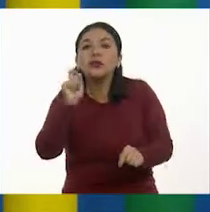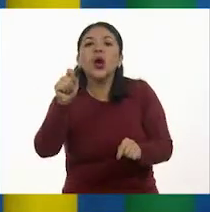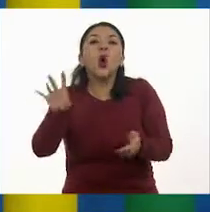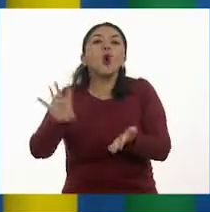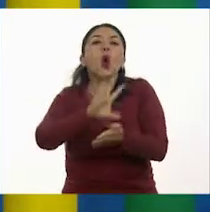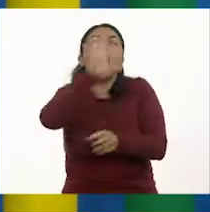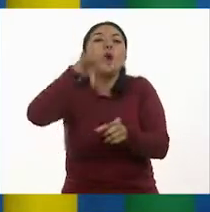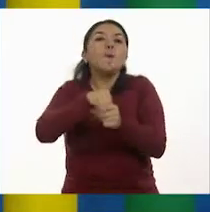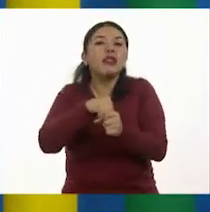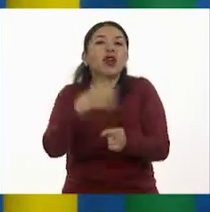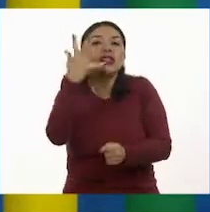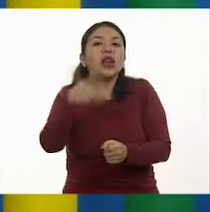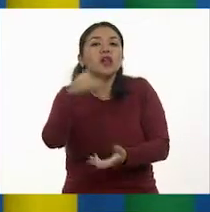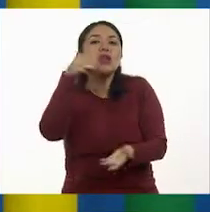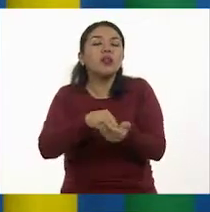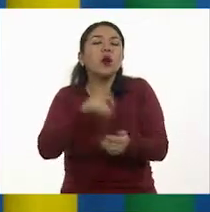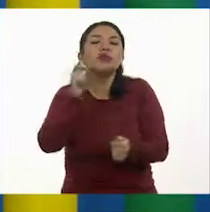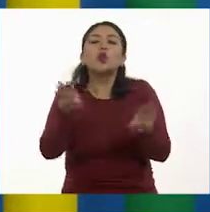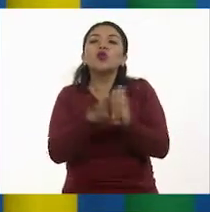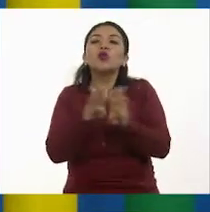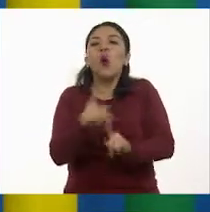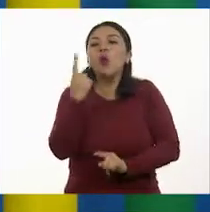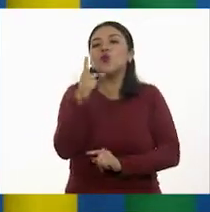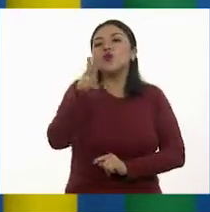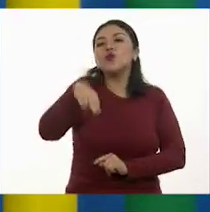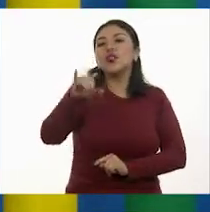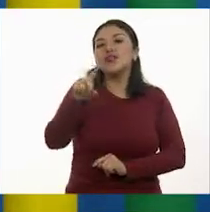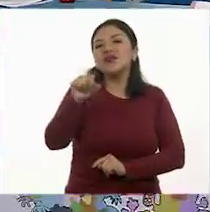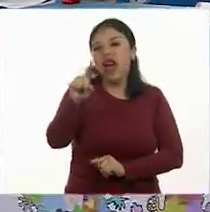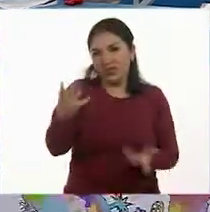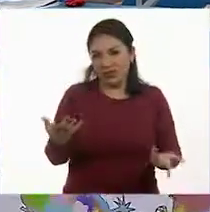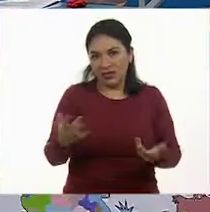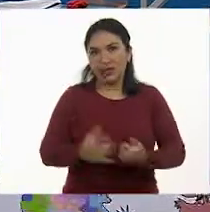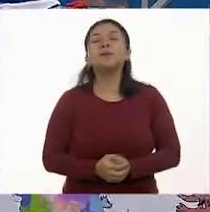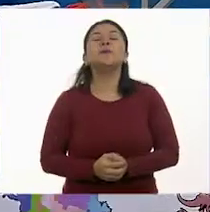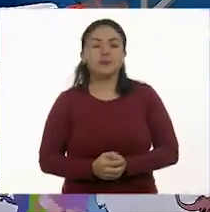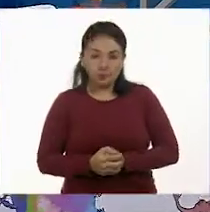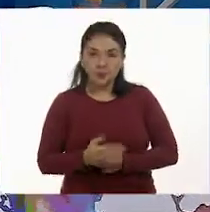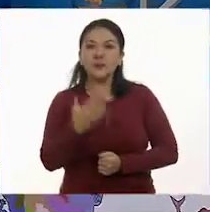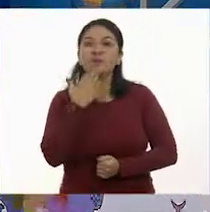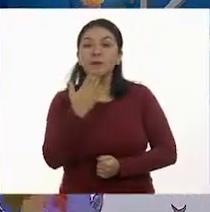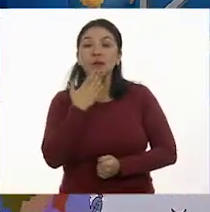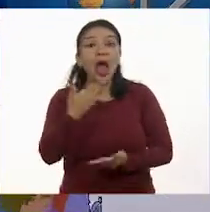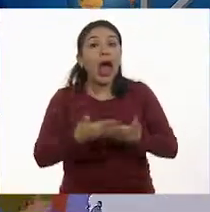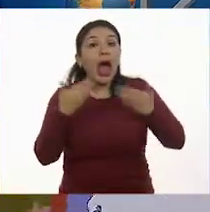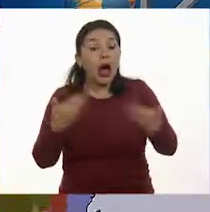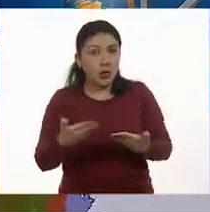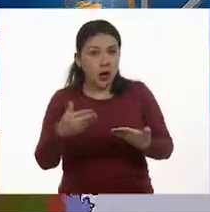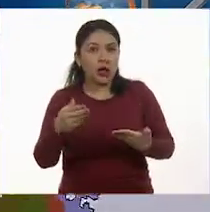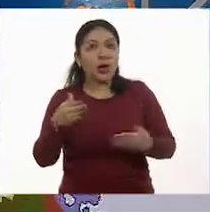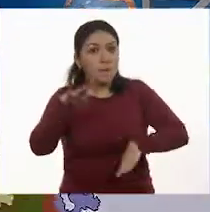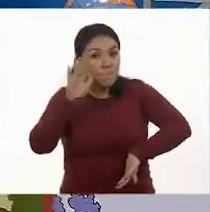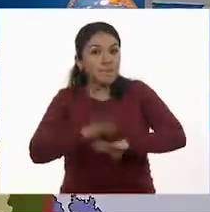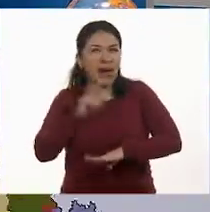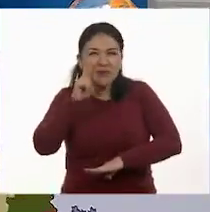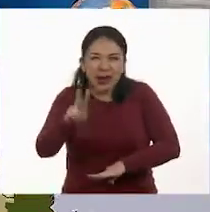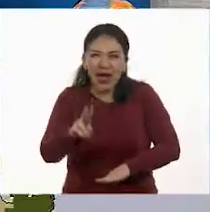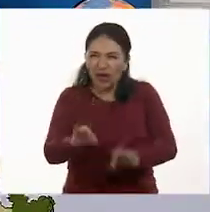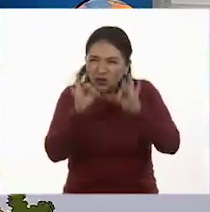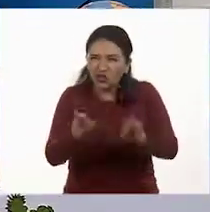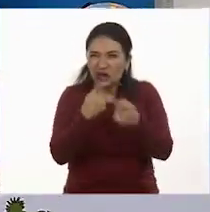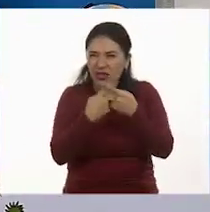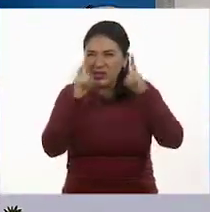totalidad que es equivalente a nuestra unidad. Bien. Ahora, ¿qué te parece si, para resaltar la diferencia,